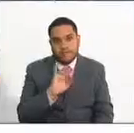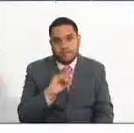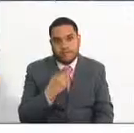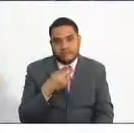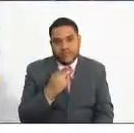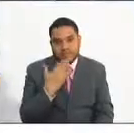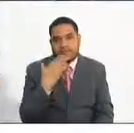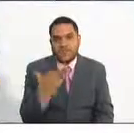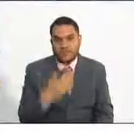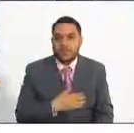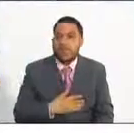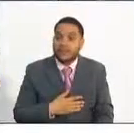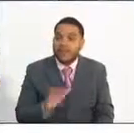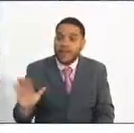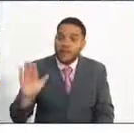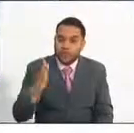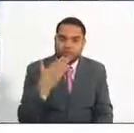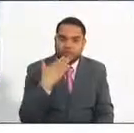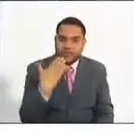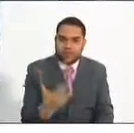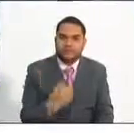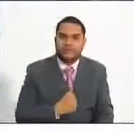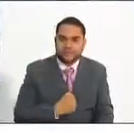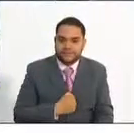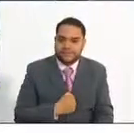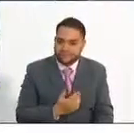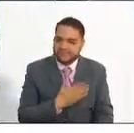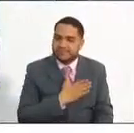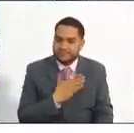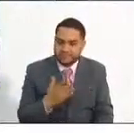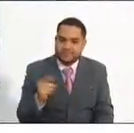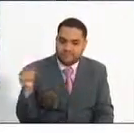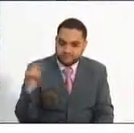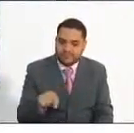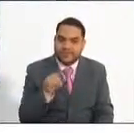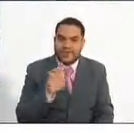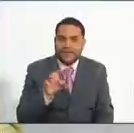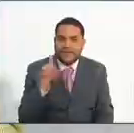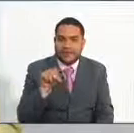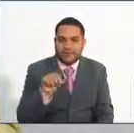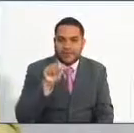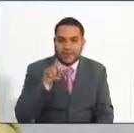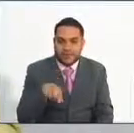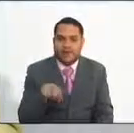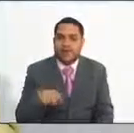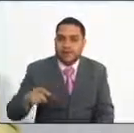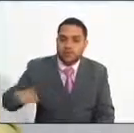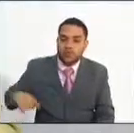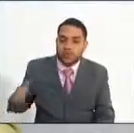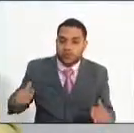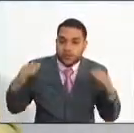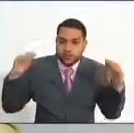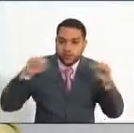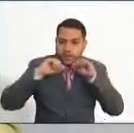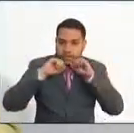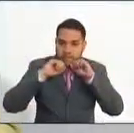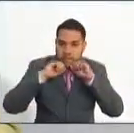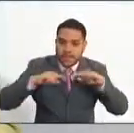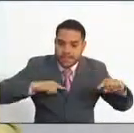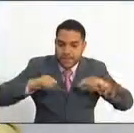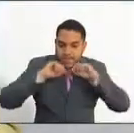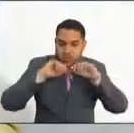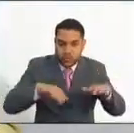muchas gracias. A ustedes siempre es un gusto tenerlos aquí en la ESAP, en la Escuela Superior de Administración Pública y ahora en este programa